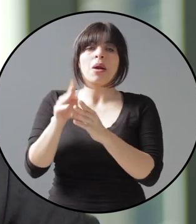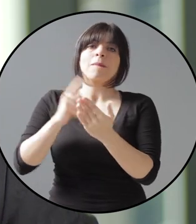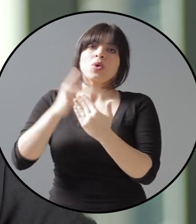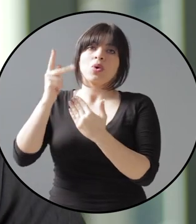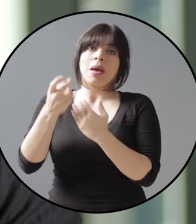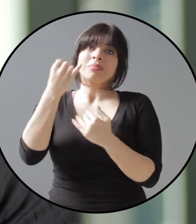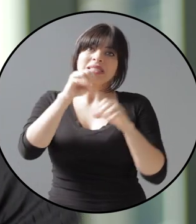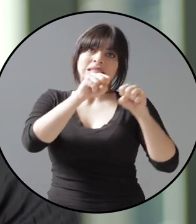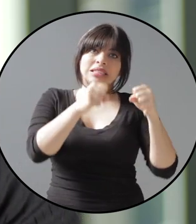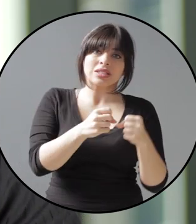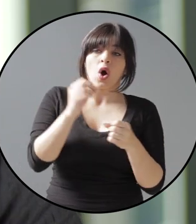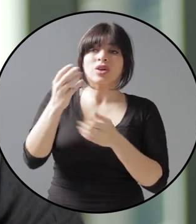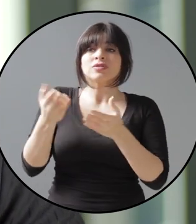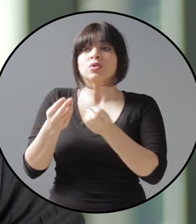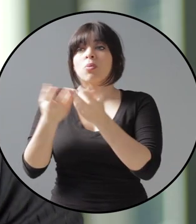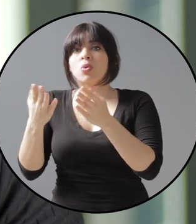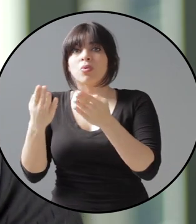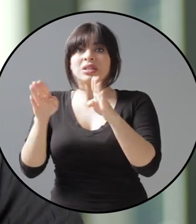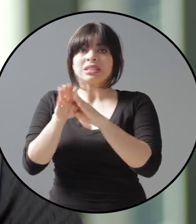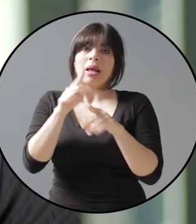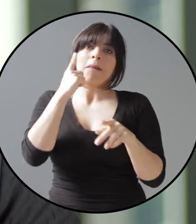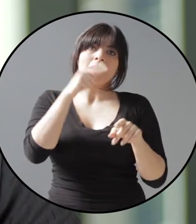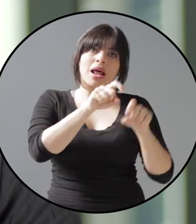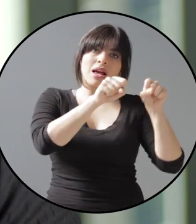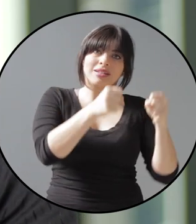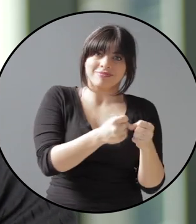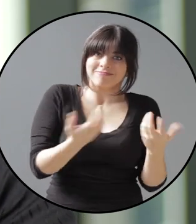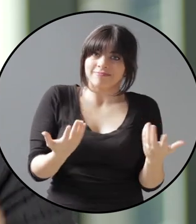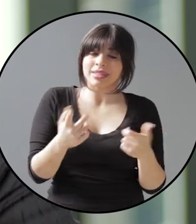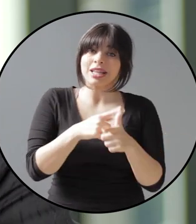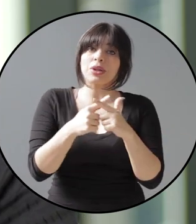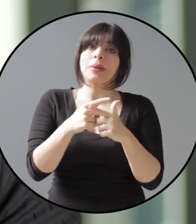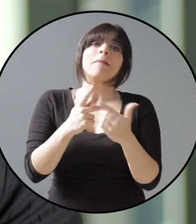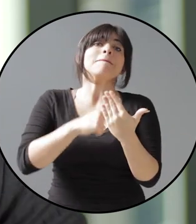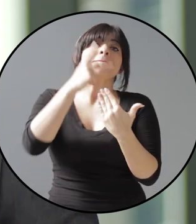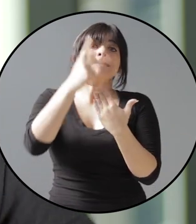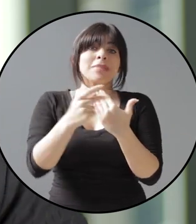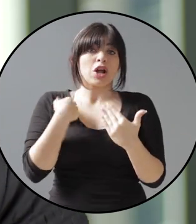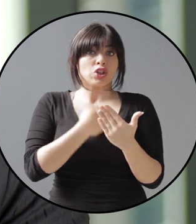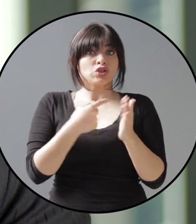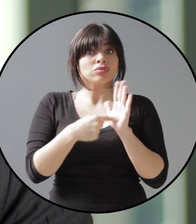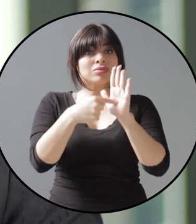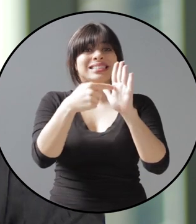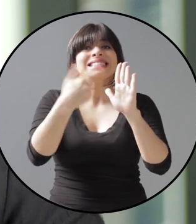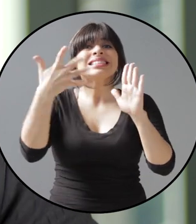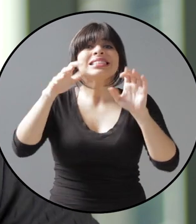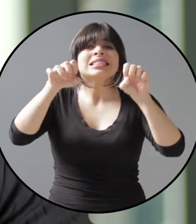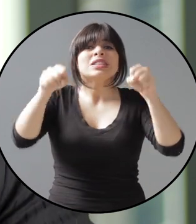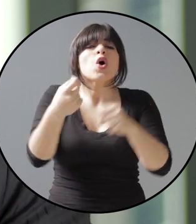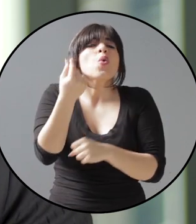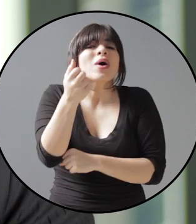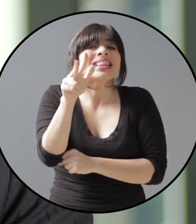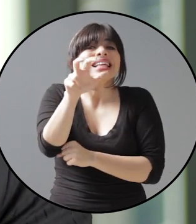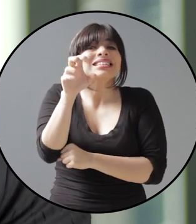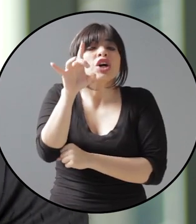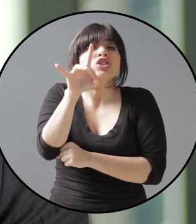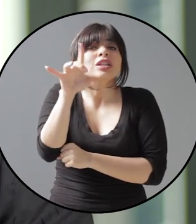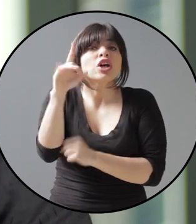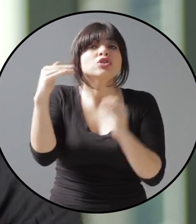cerrar programas y dejar de ofrecer servicios públicos. De hecho, el plan que estamos presentando ya fue recortado en